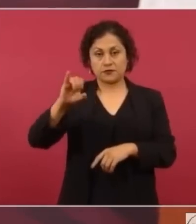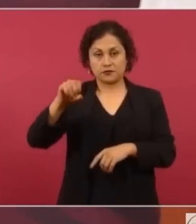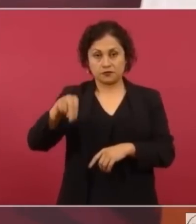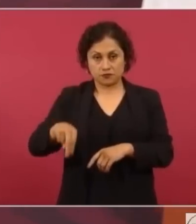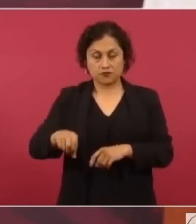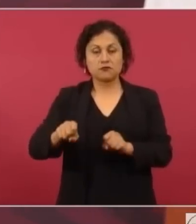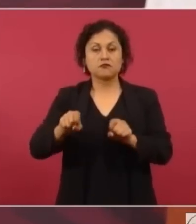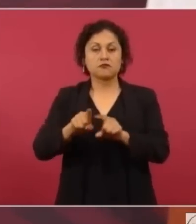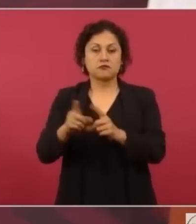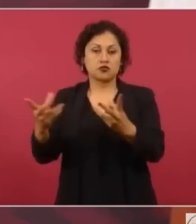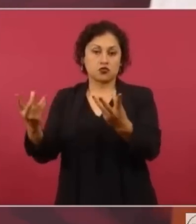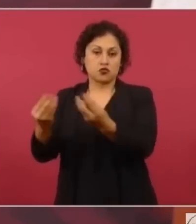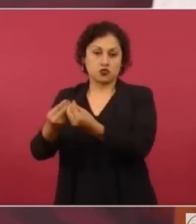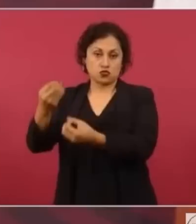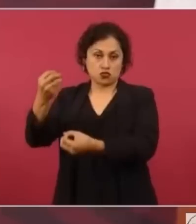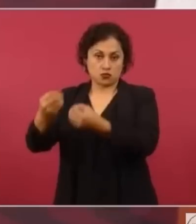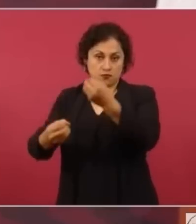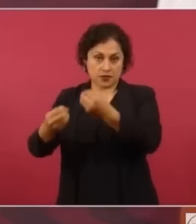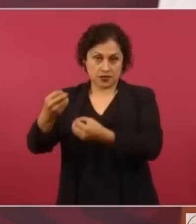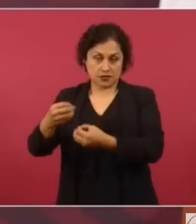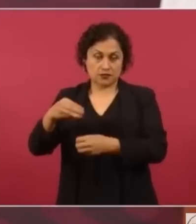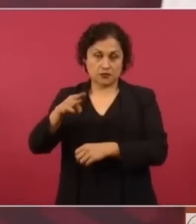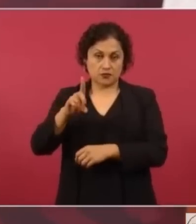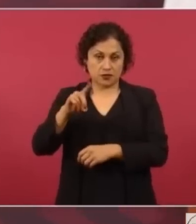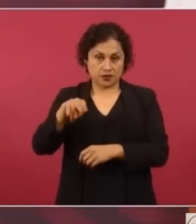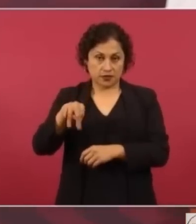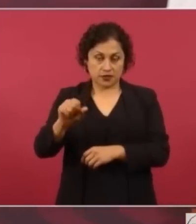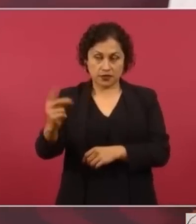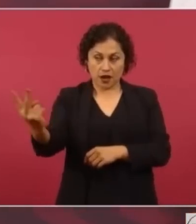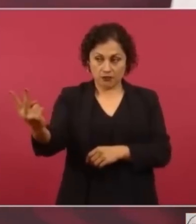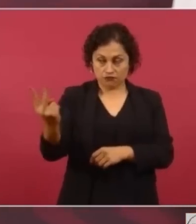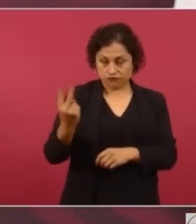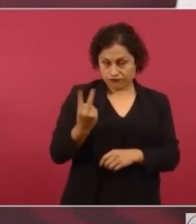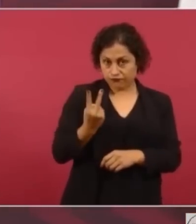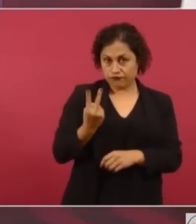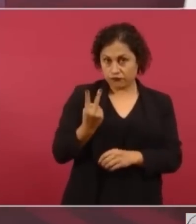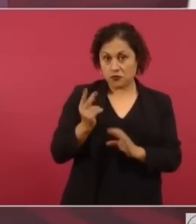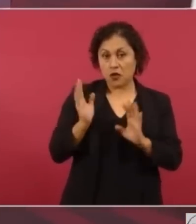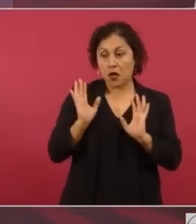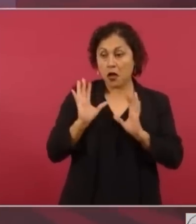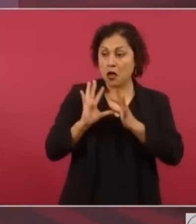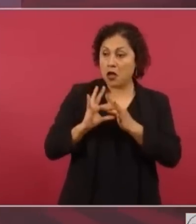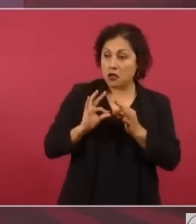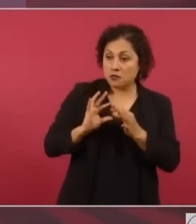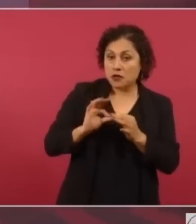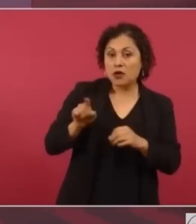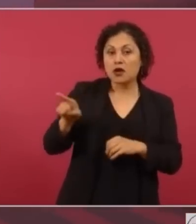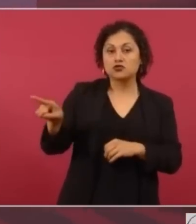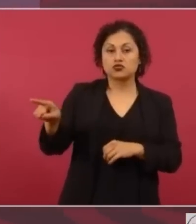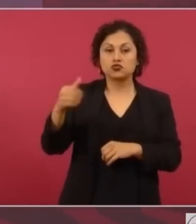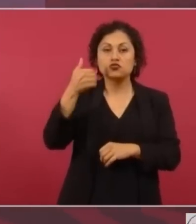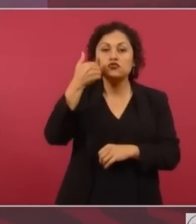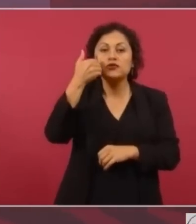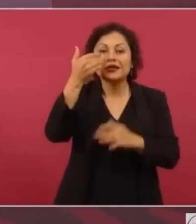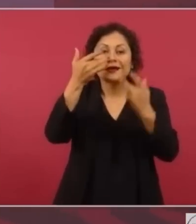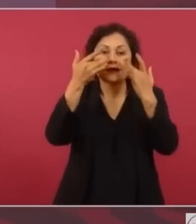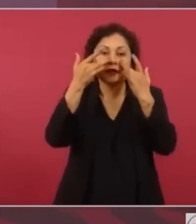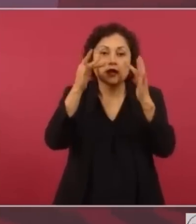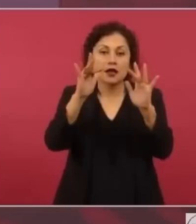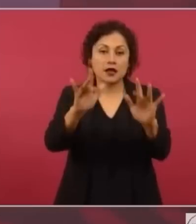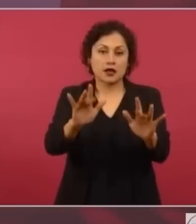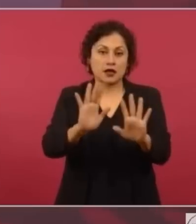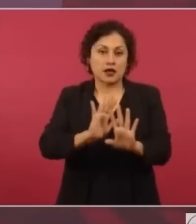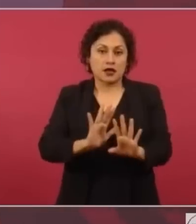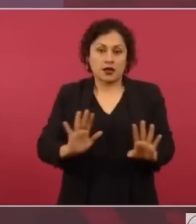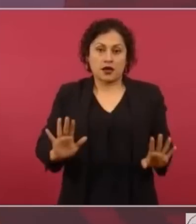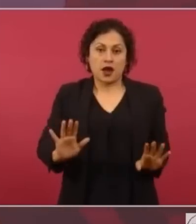ministro, que era por convenir a sus intereses y para no afectar la imagen